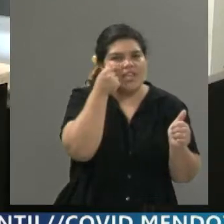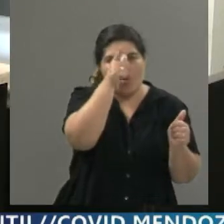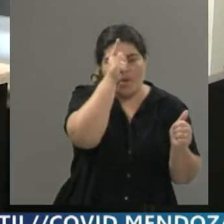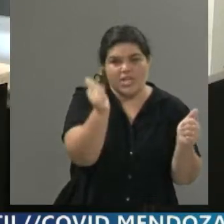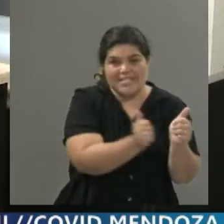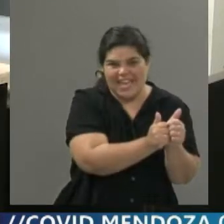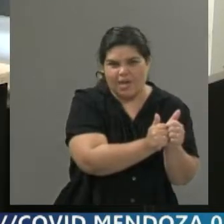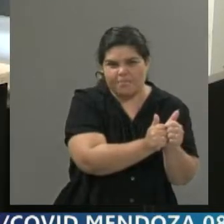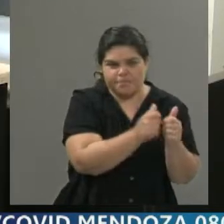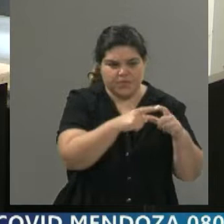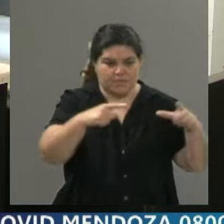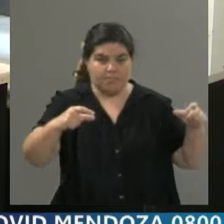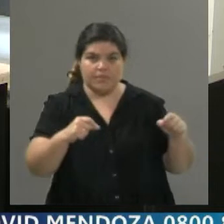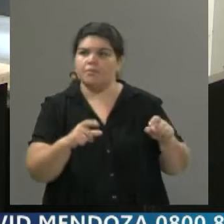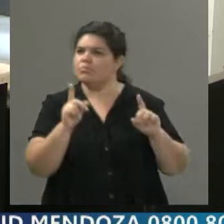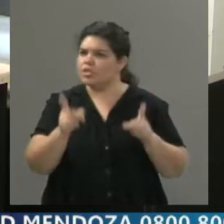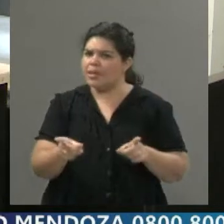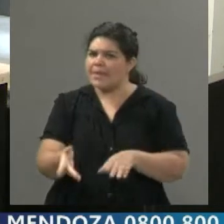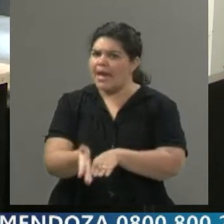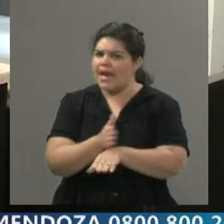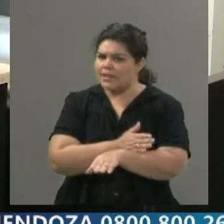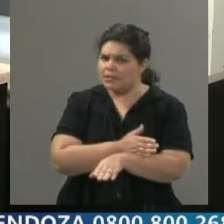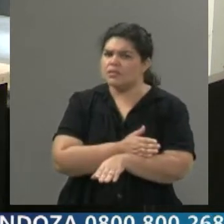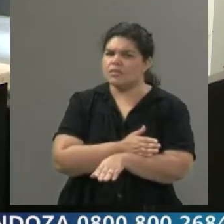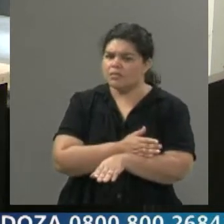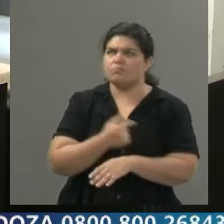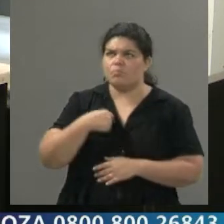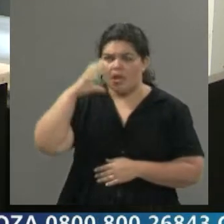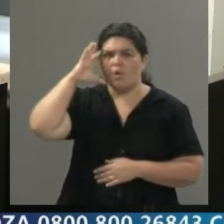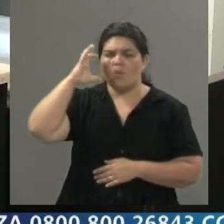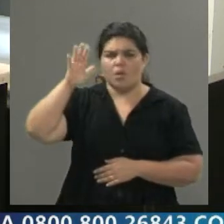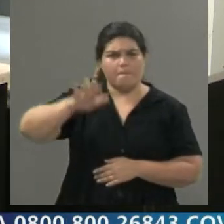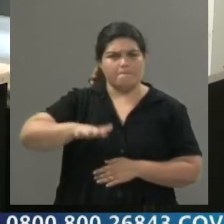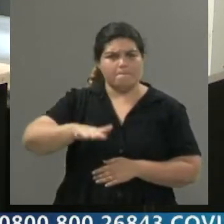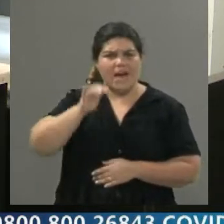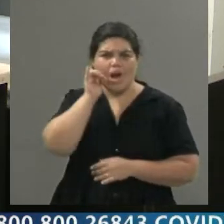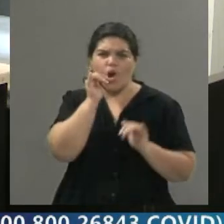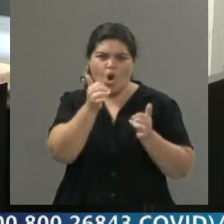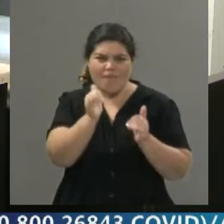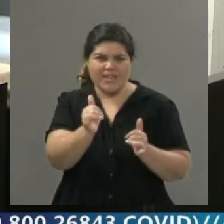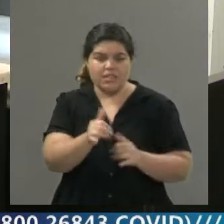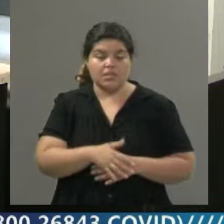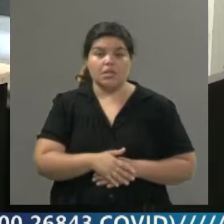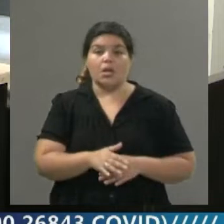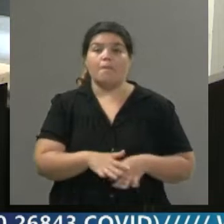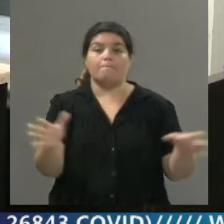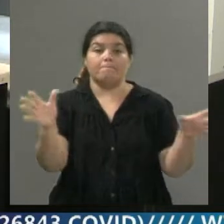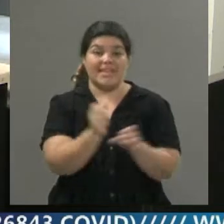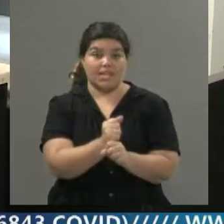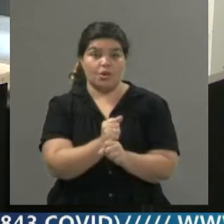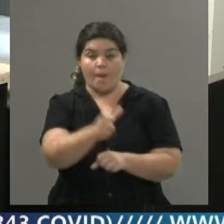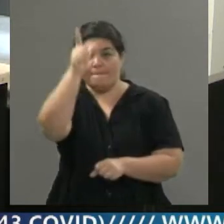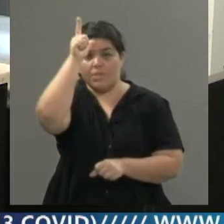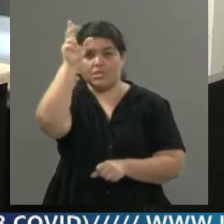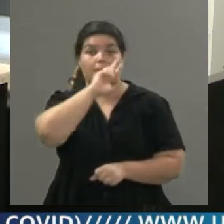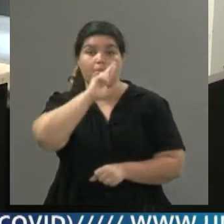me ha pasado que me pidan el documento, me acuerdo que yo era mucho más chico, me subieron a un colectivo, acuerdo de una policía,